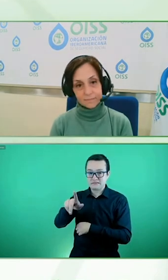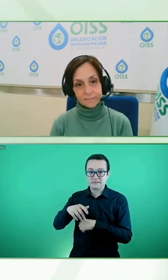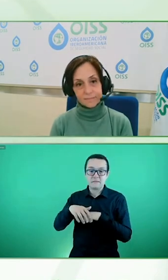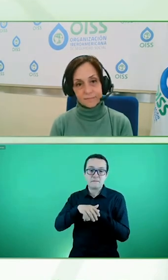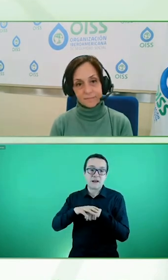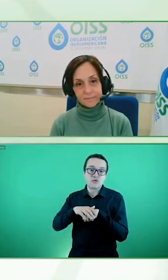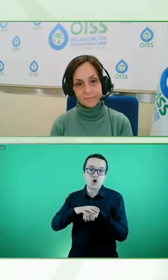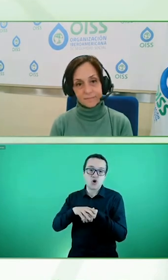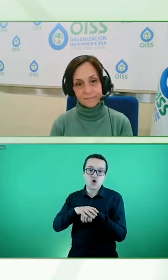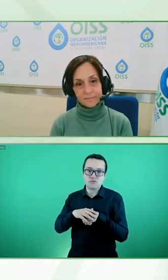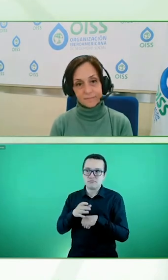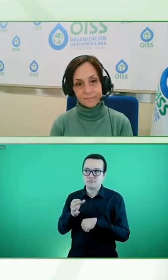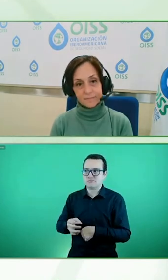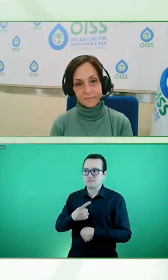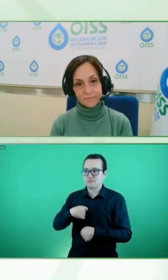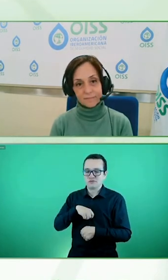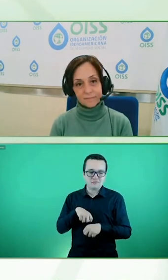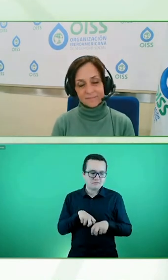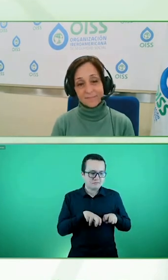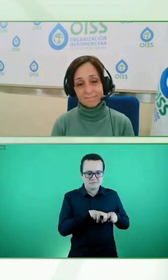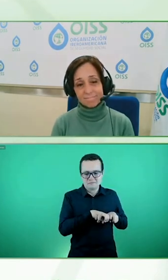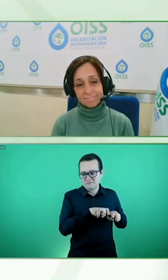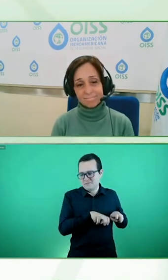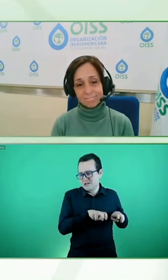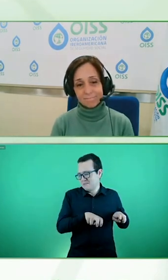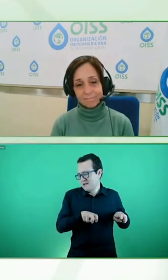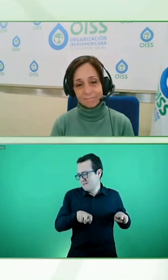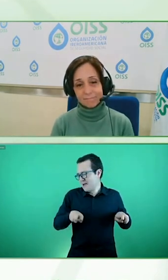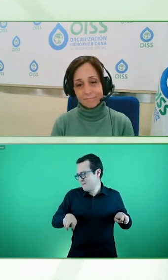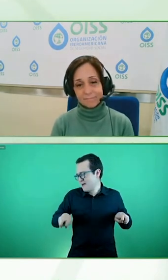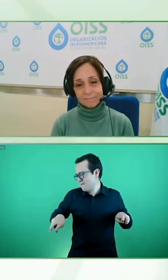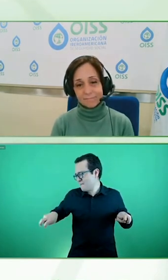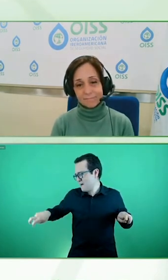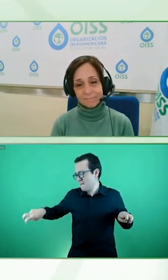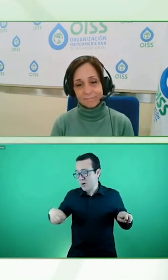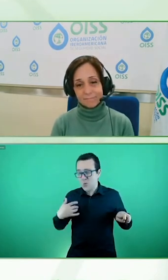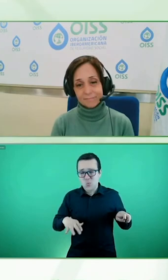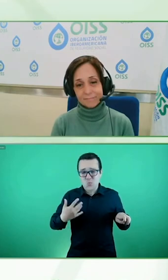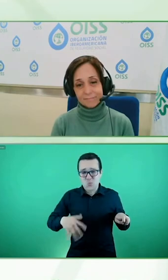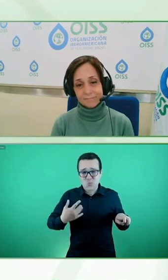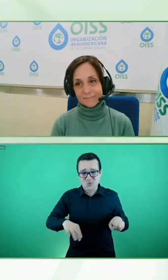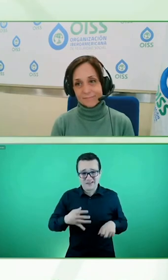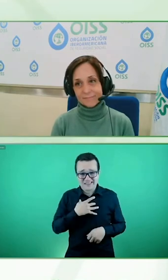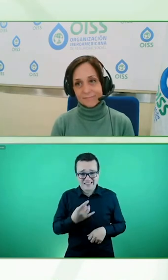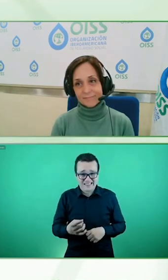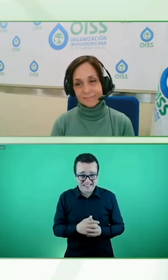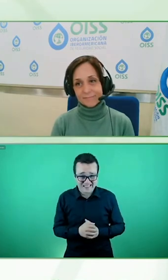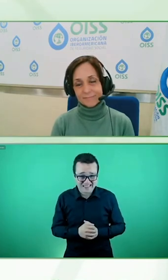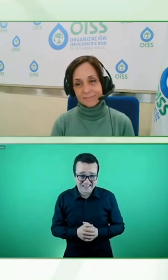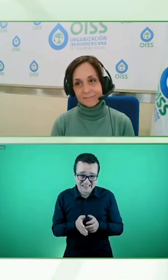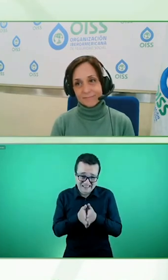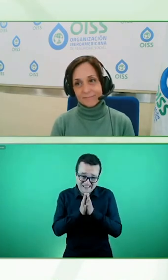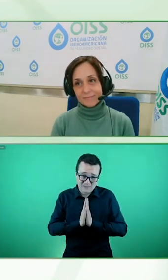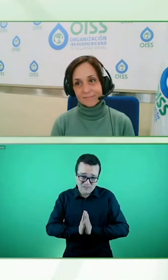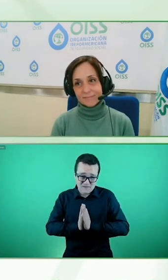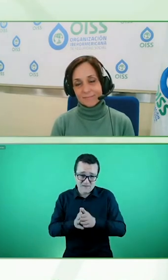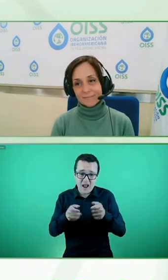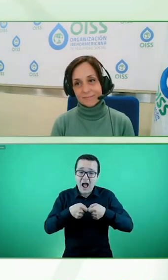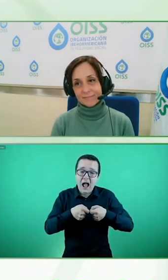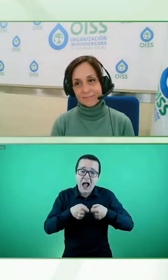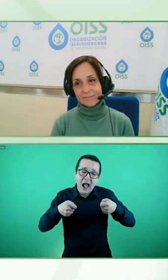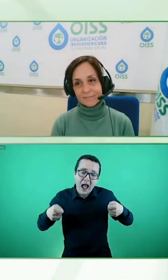panelistas, era un tema bien, bien interesante este, entonces les pido que no se alarguen demasiado en las respuestas.